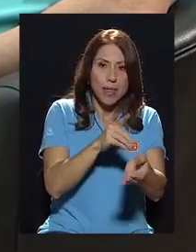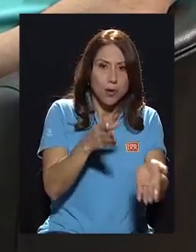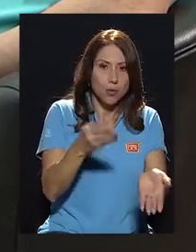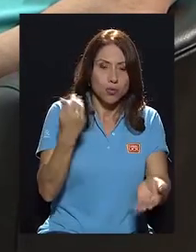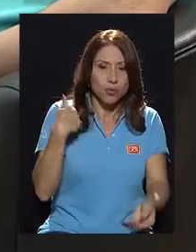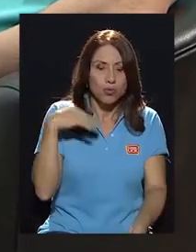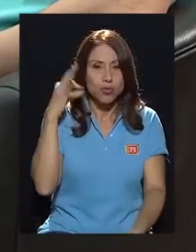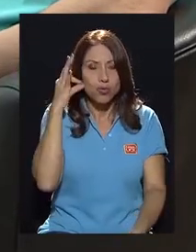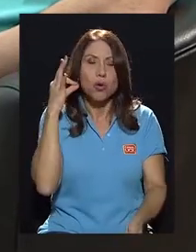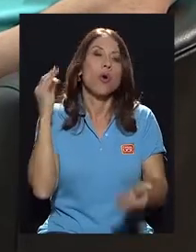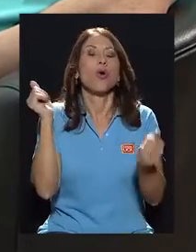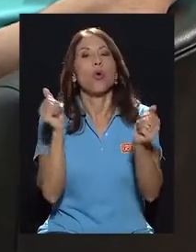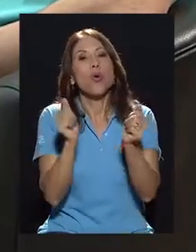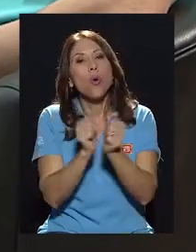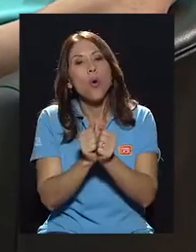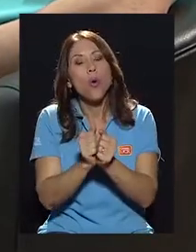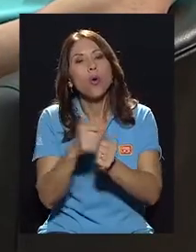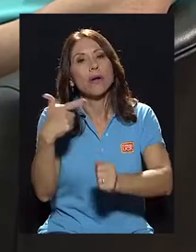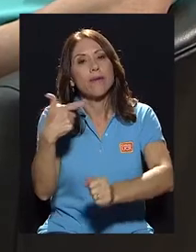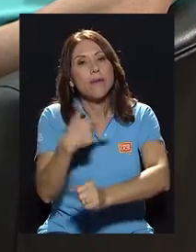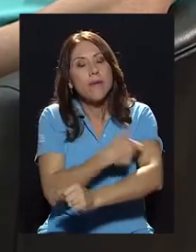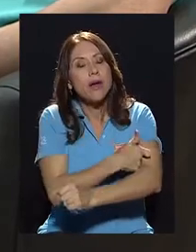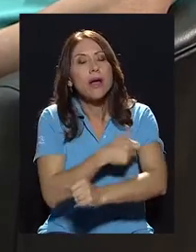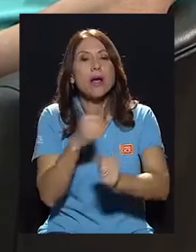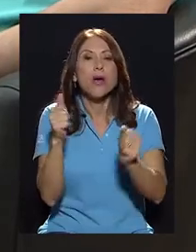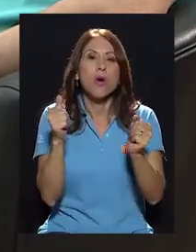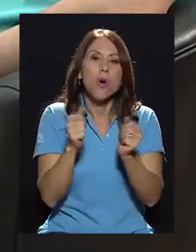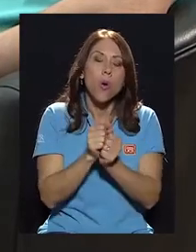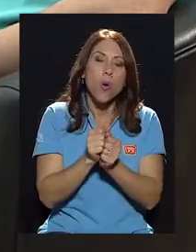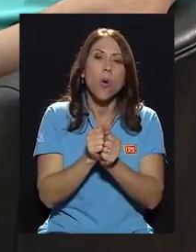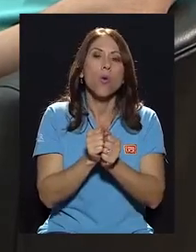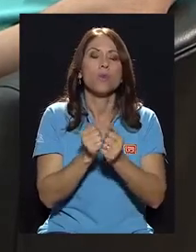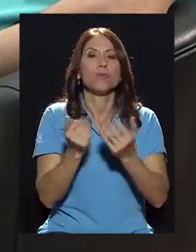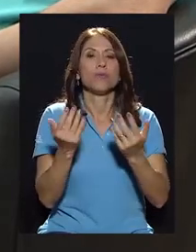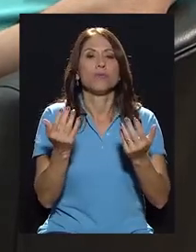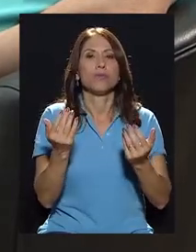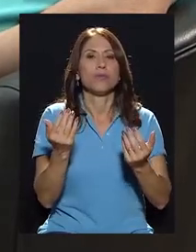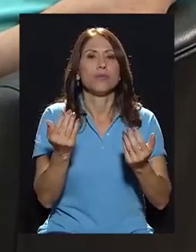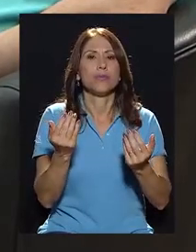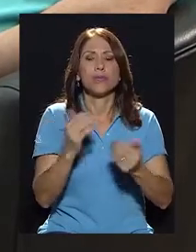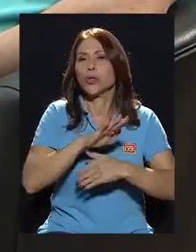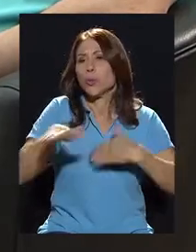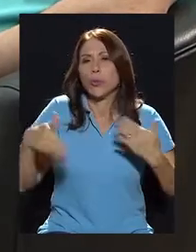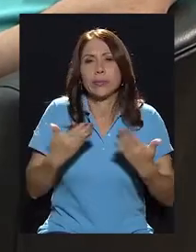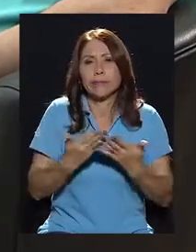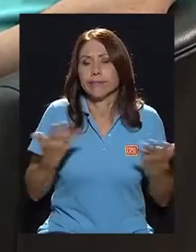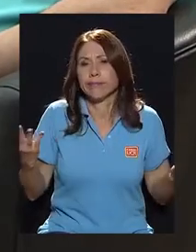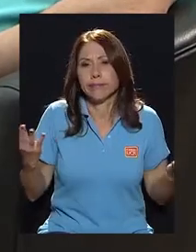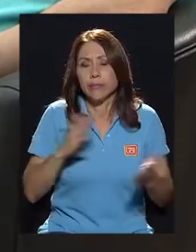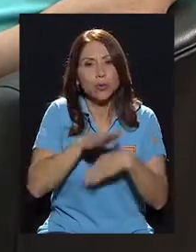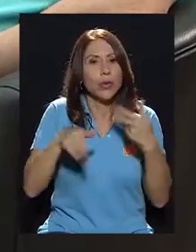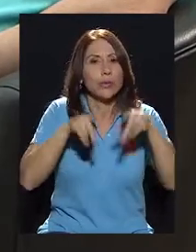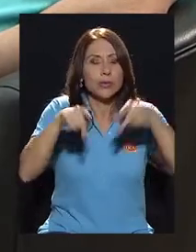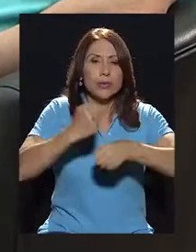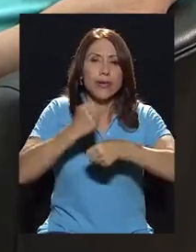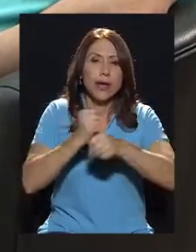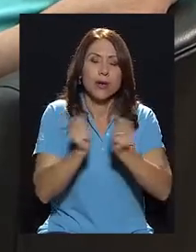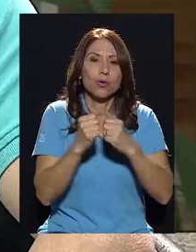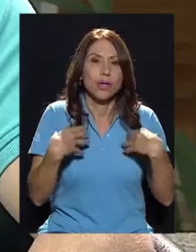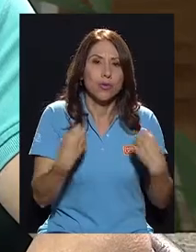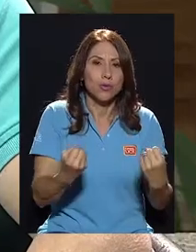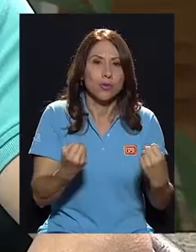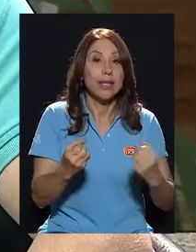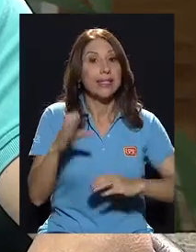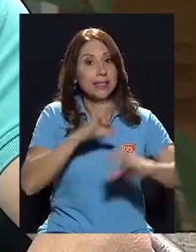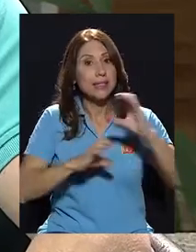sino con enfermería, con todo el personal de salud. Con las ciencias